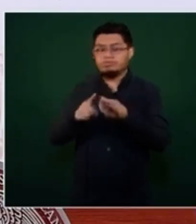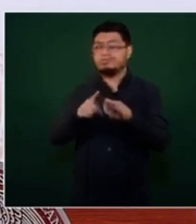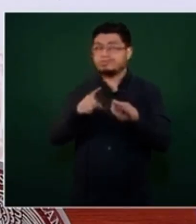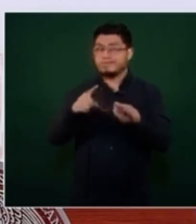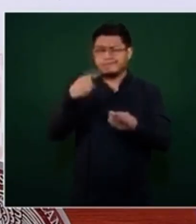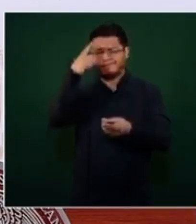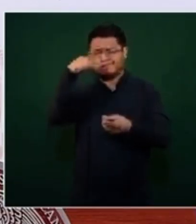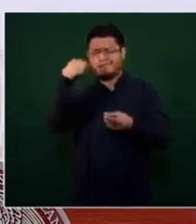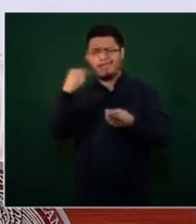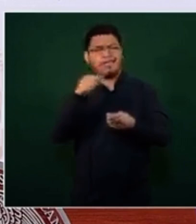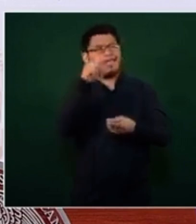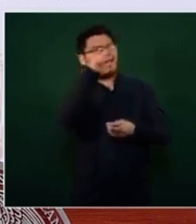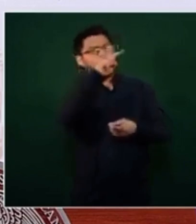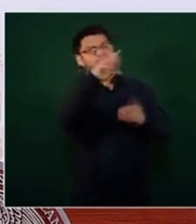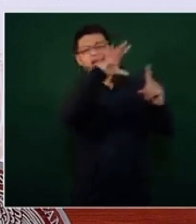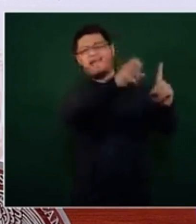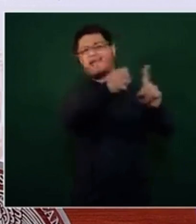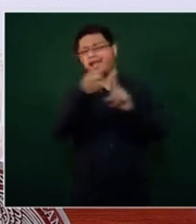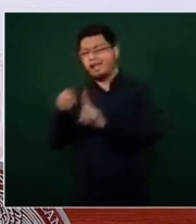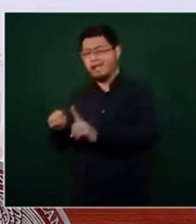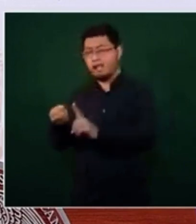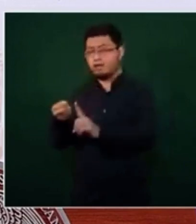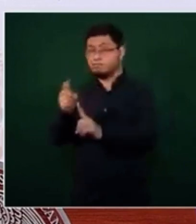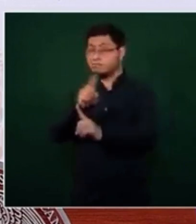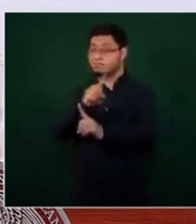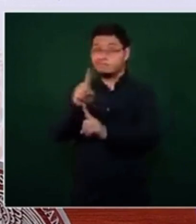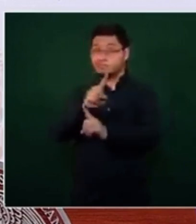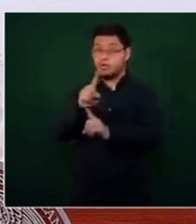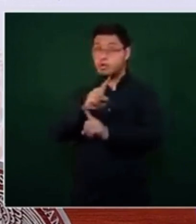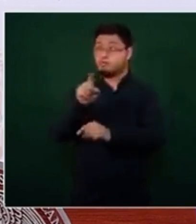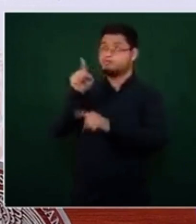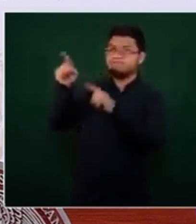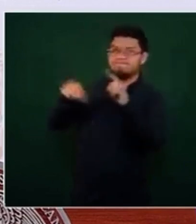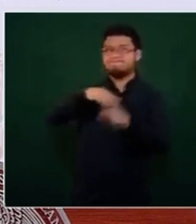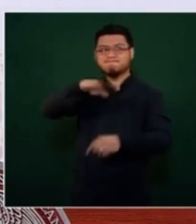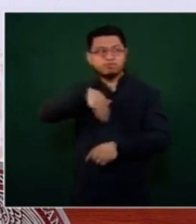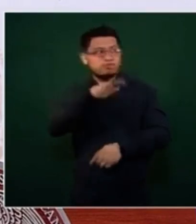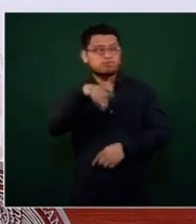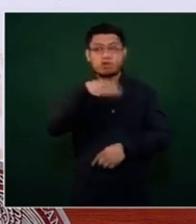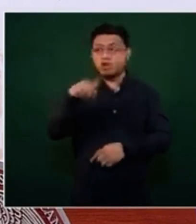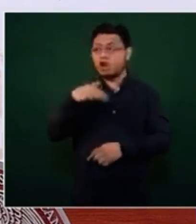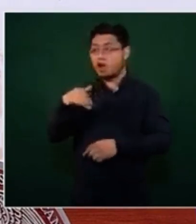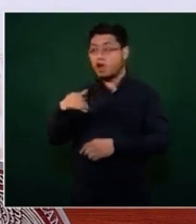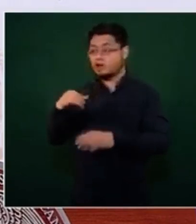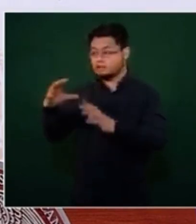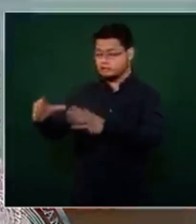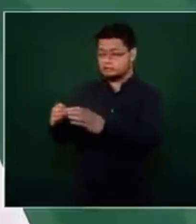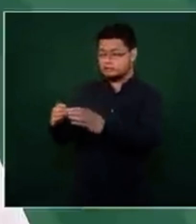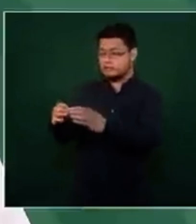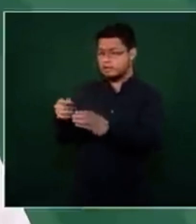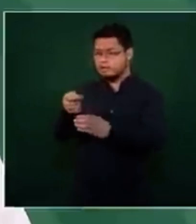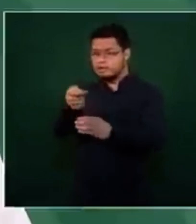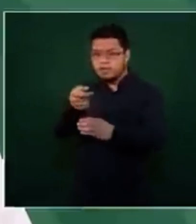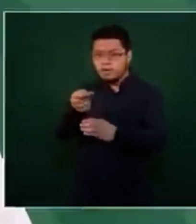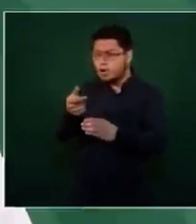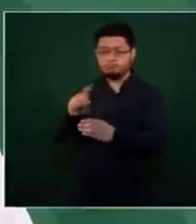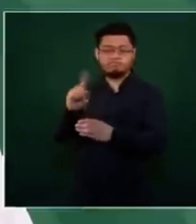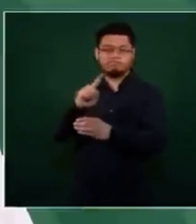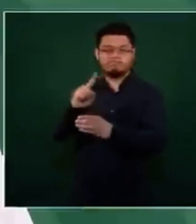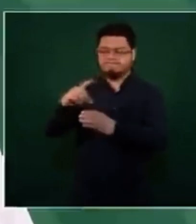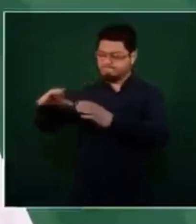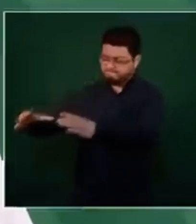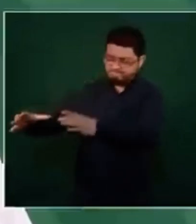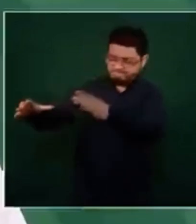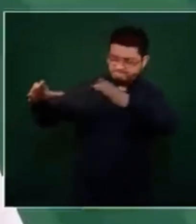fácil, encontrarlas y sobre todo encontrarlas a tiempo y en cantidad suficiente fue algo crucial que pocos países han